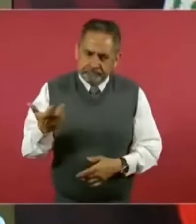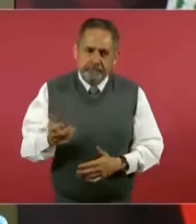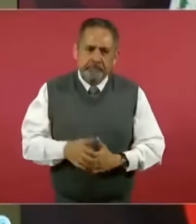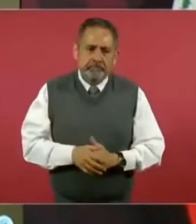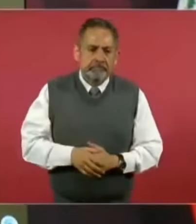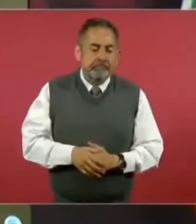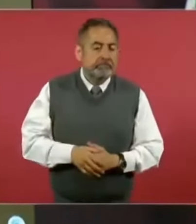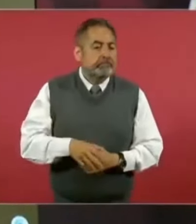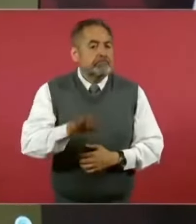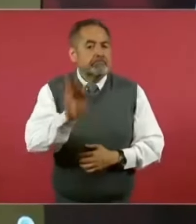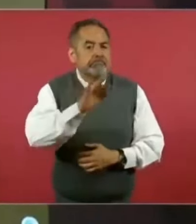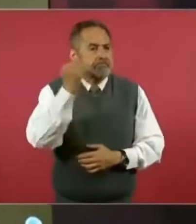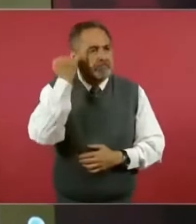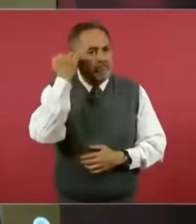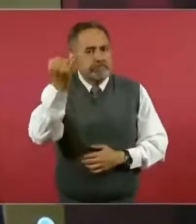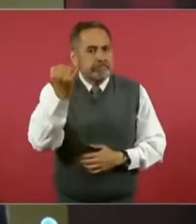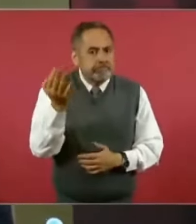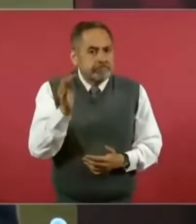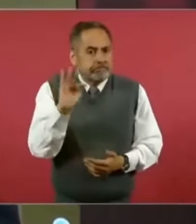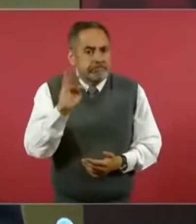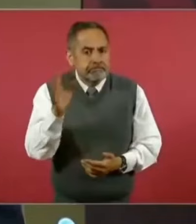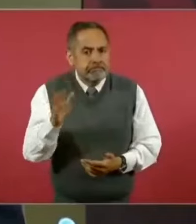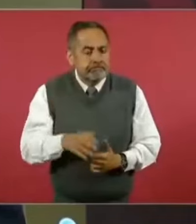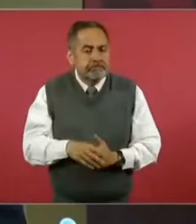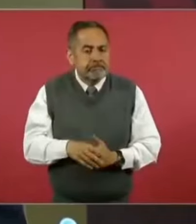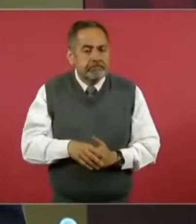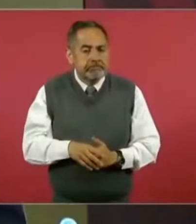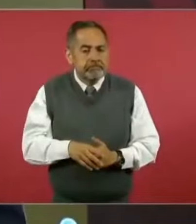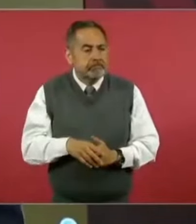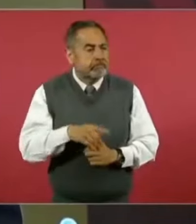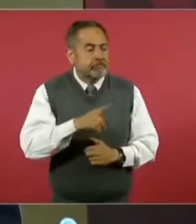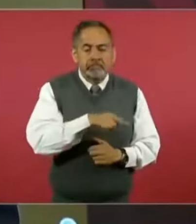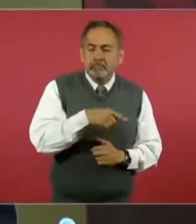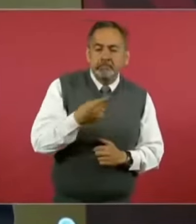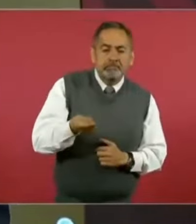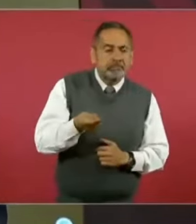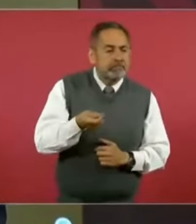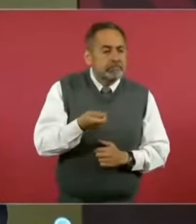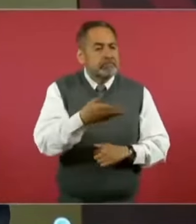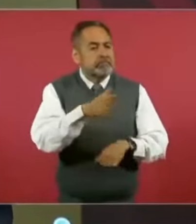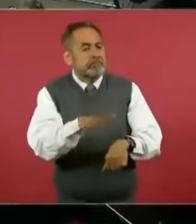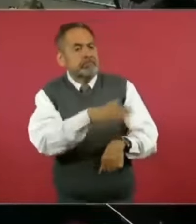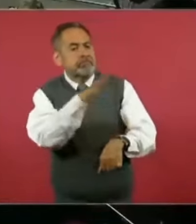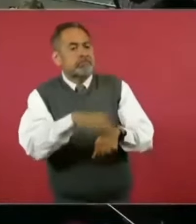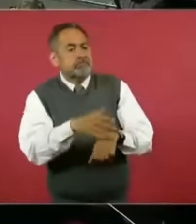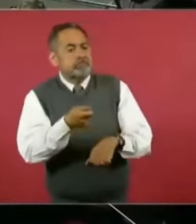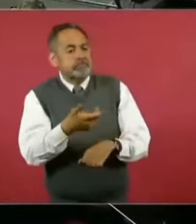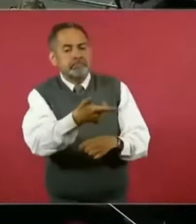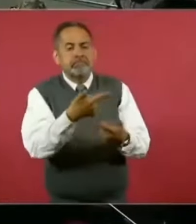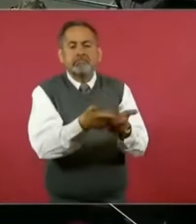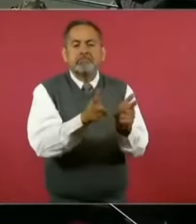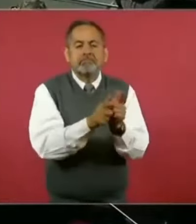calificar como terrorista a cualquier grupo,